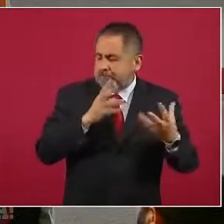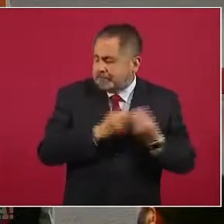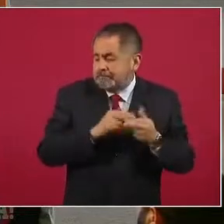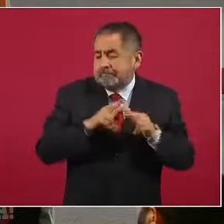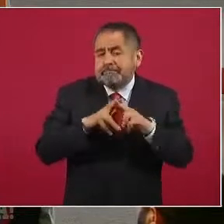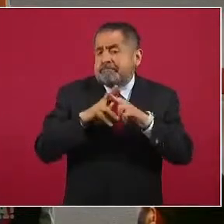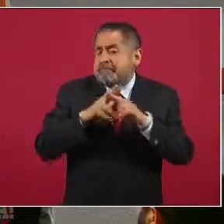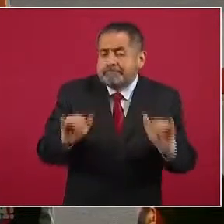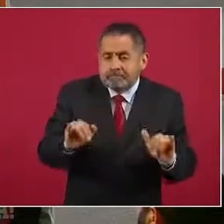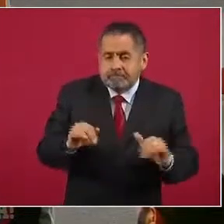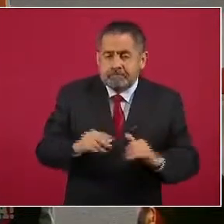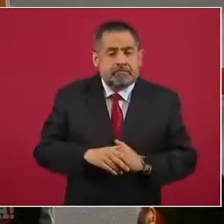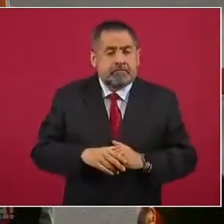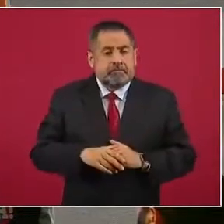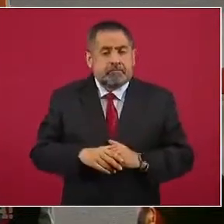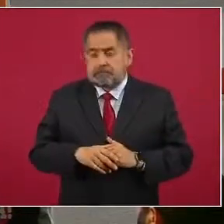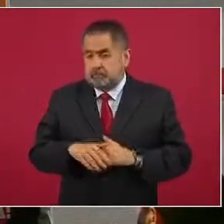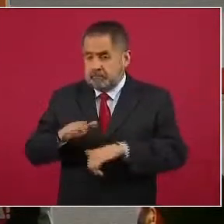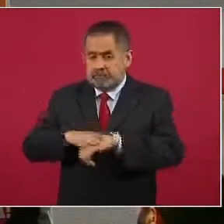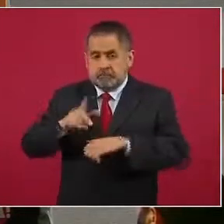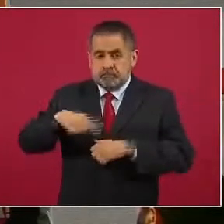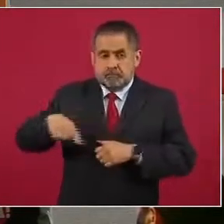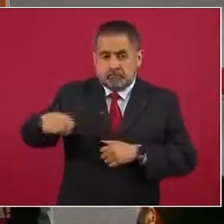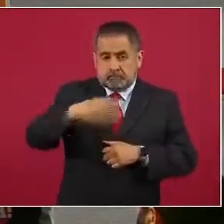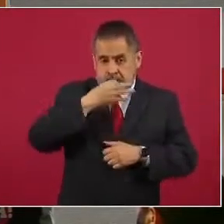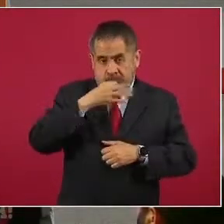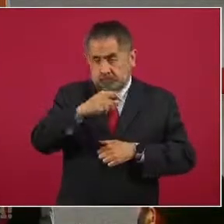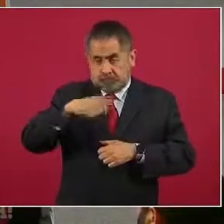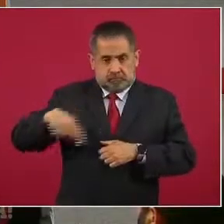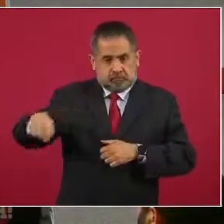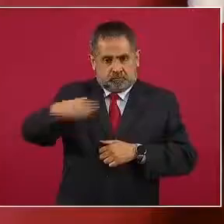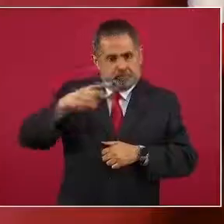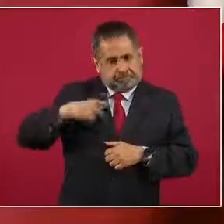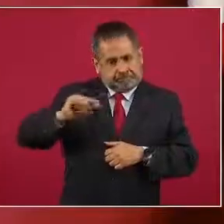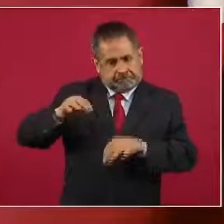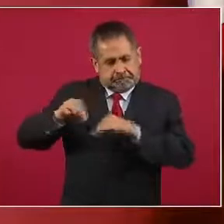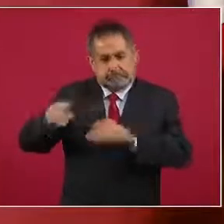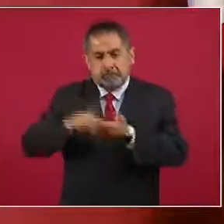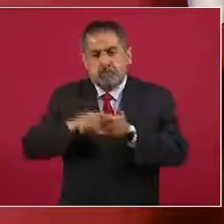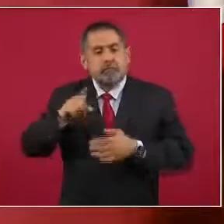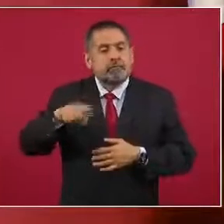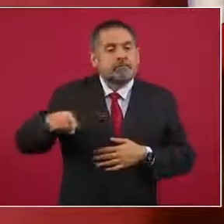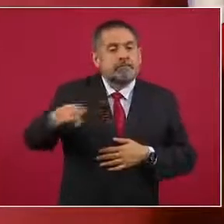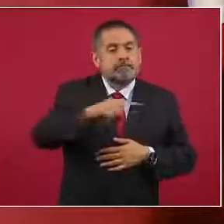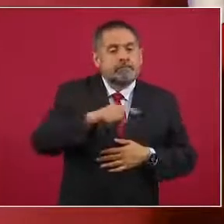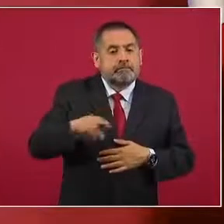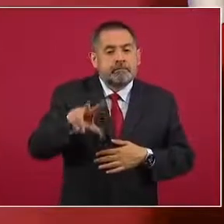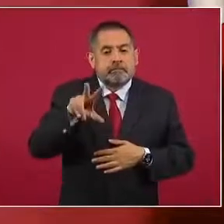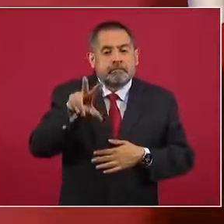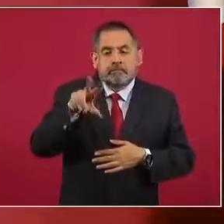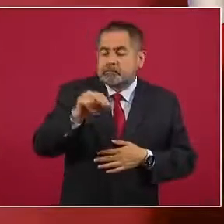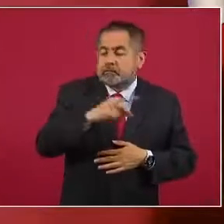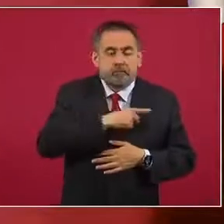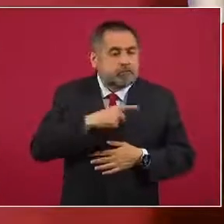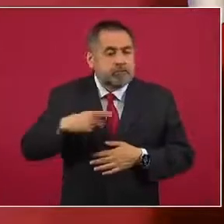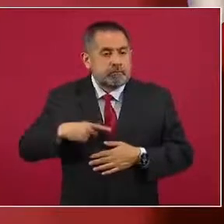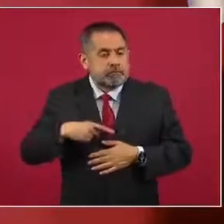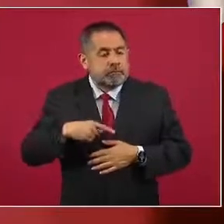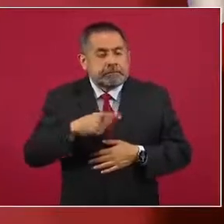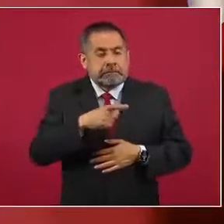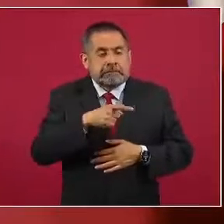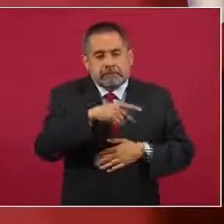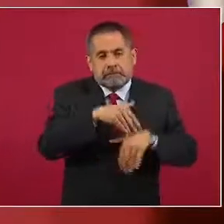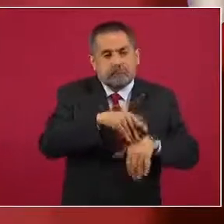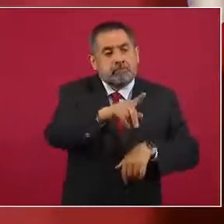Ustedes, le digo a los servidores públicos, no tienen la obligación de escuchar